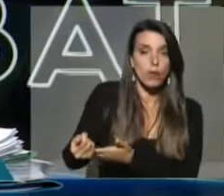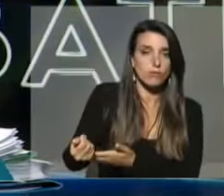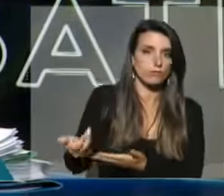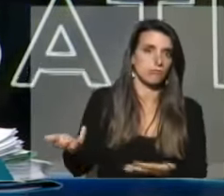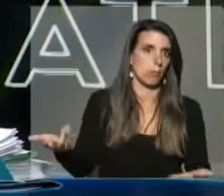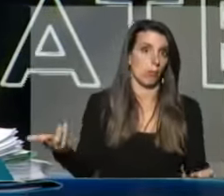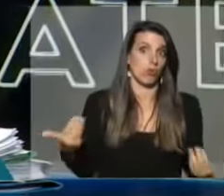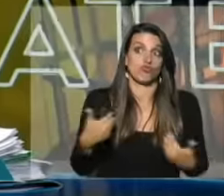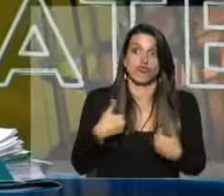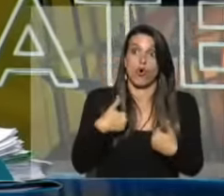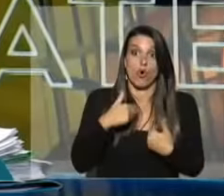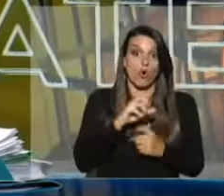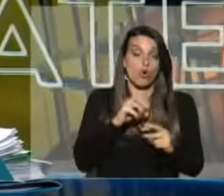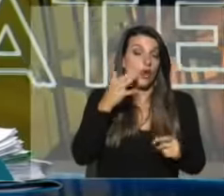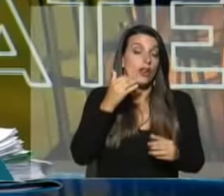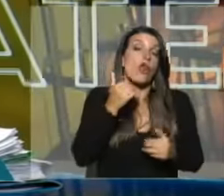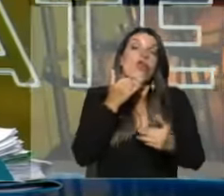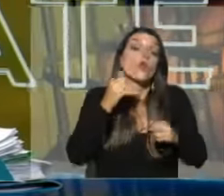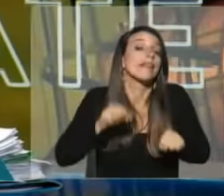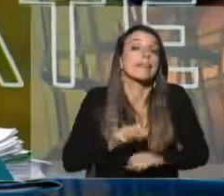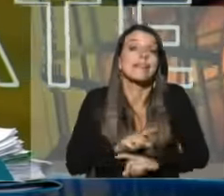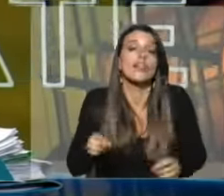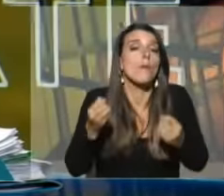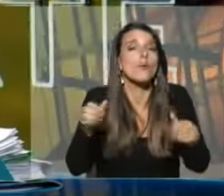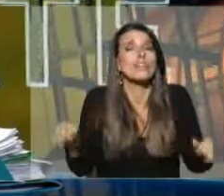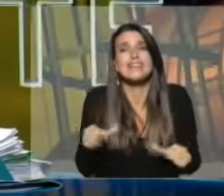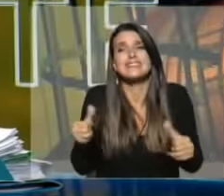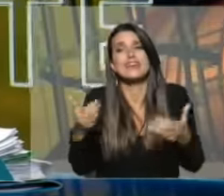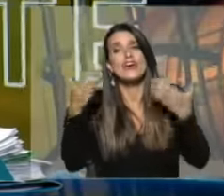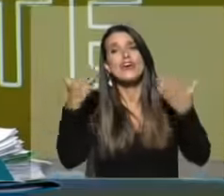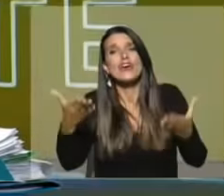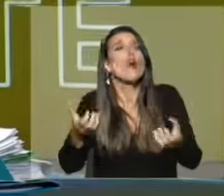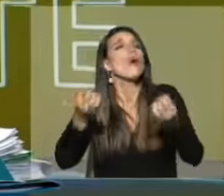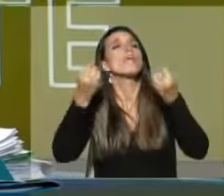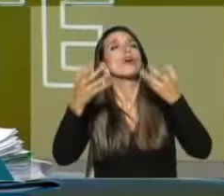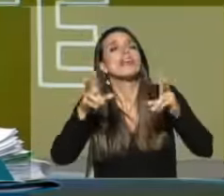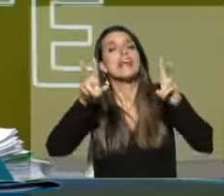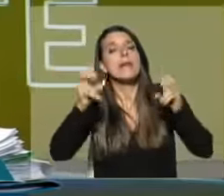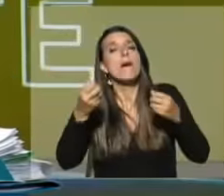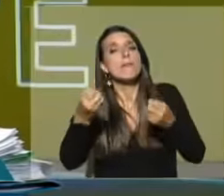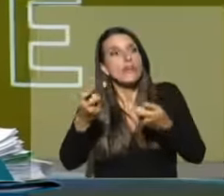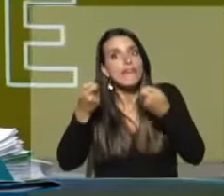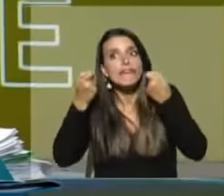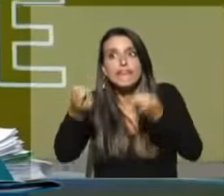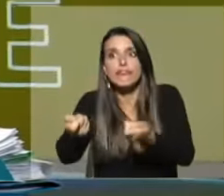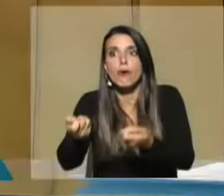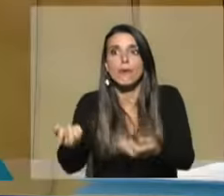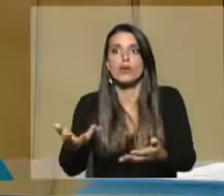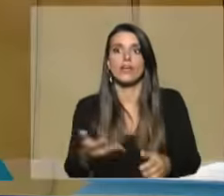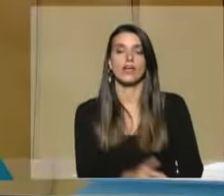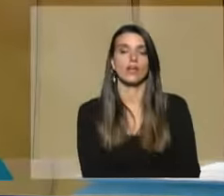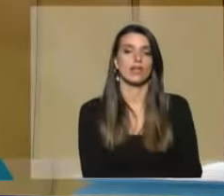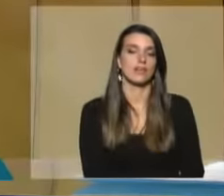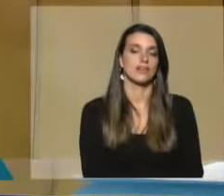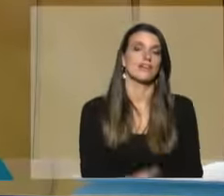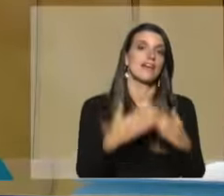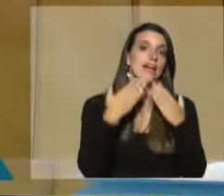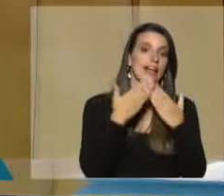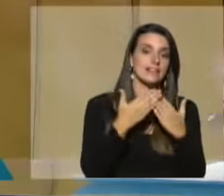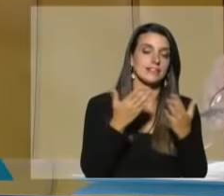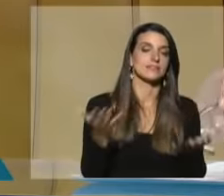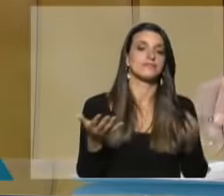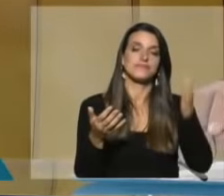Pero, sinceramente, yo no entiendo por qué lo hicieron, para qué se metieron y por qué insisten en esto. Gracias, gracias Michelini.